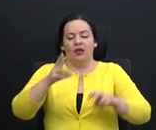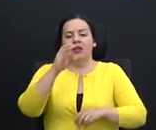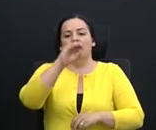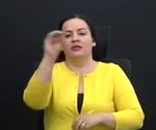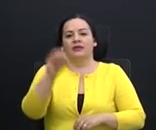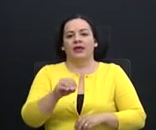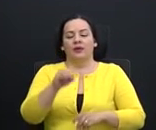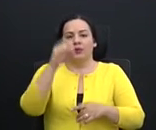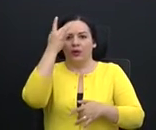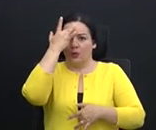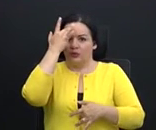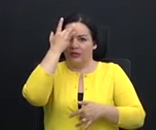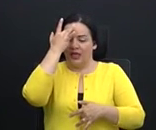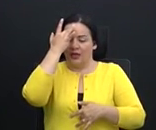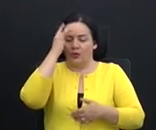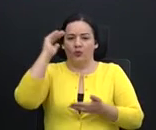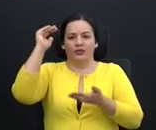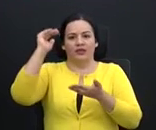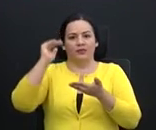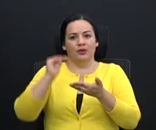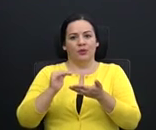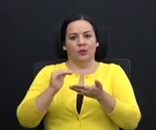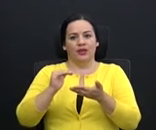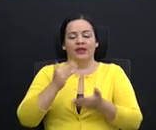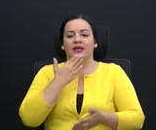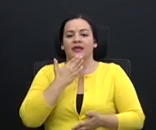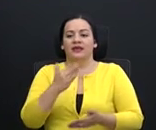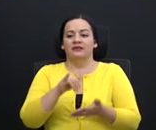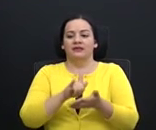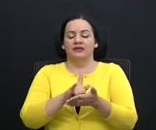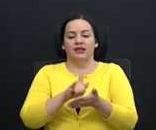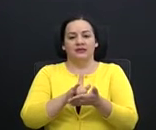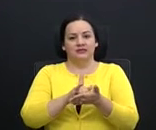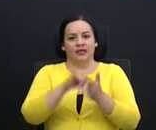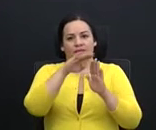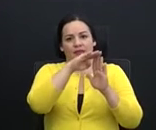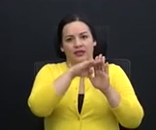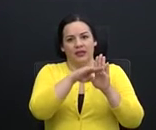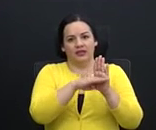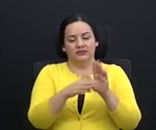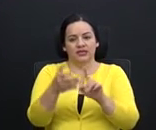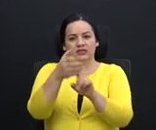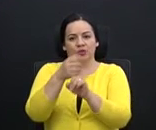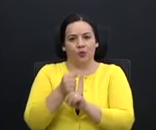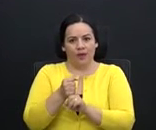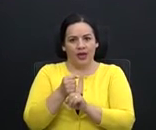cuenta que la tasa de contagio logró disminuir gracias a esas medidas que se estuvieron tomando. Entonces,